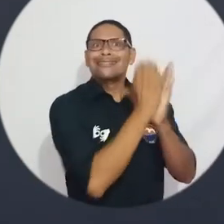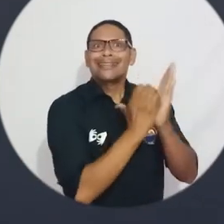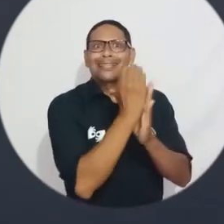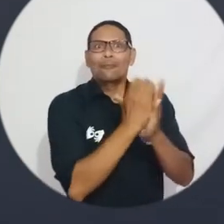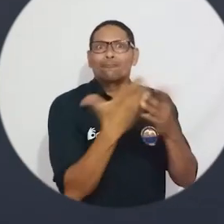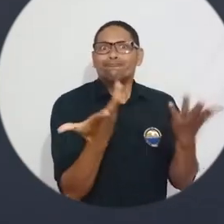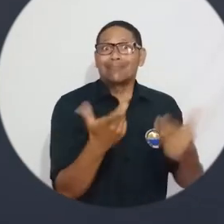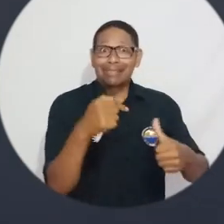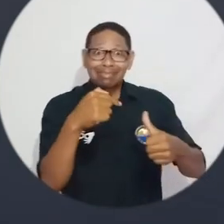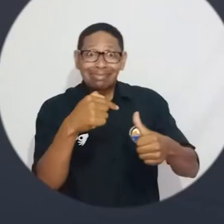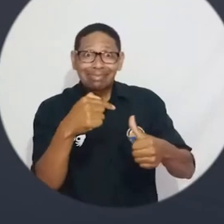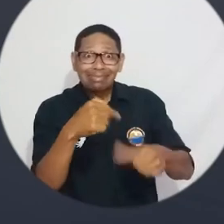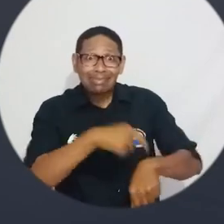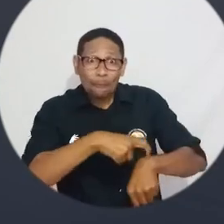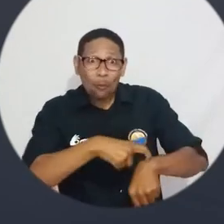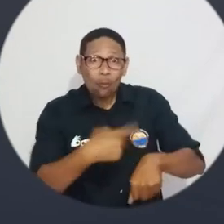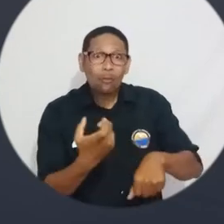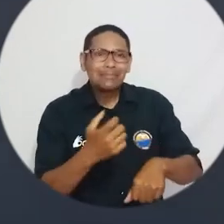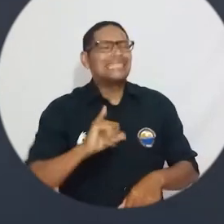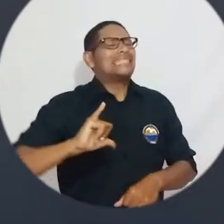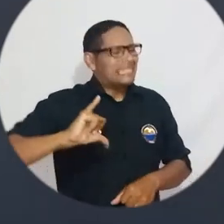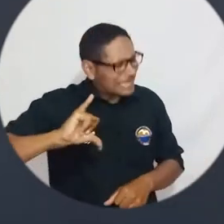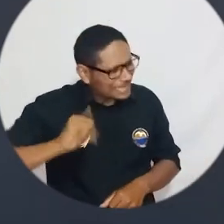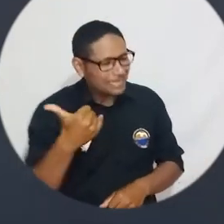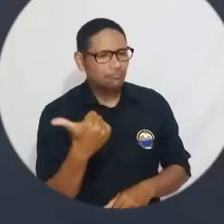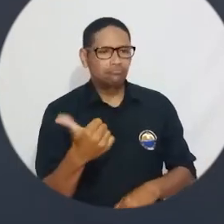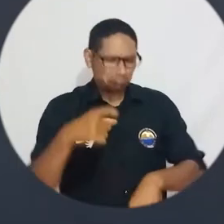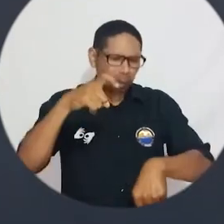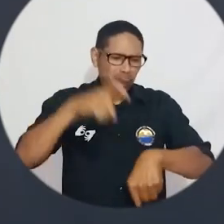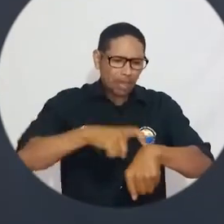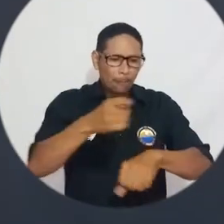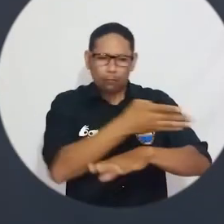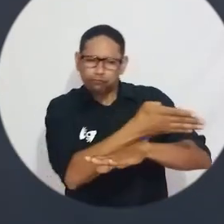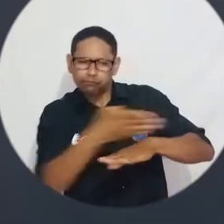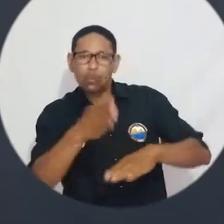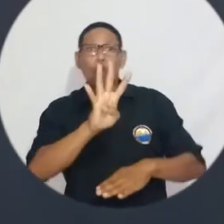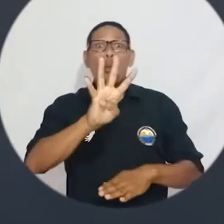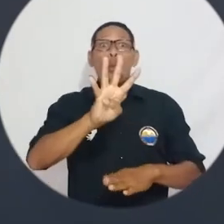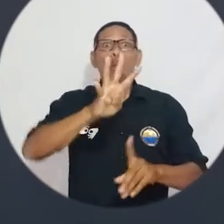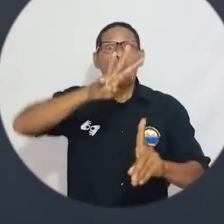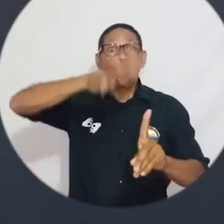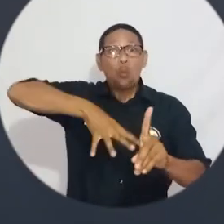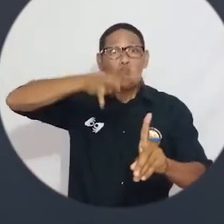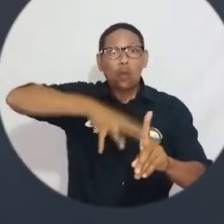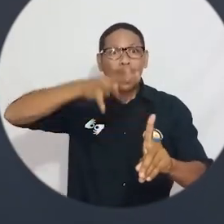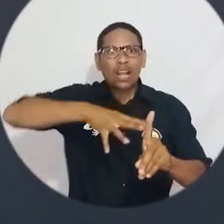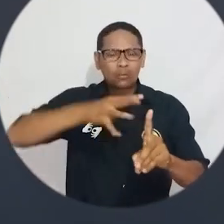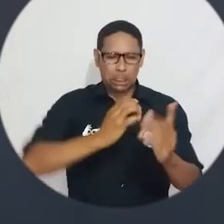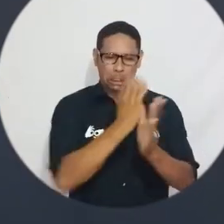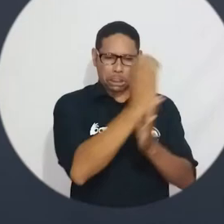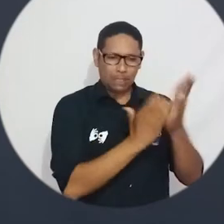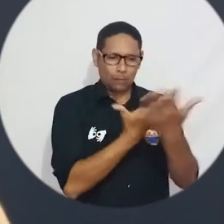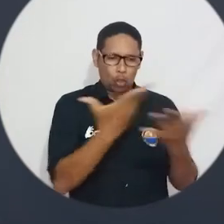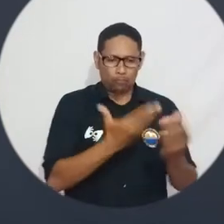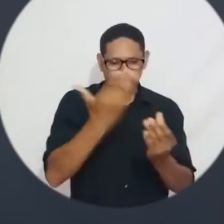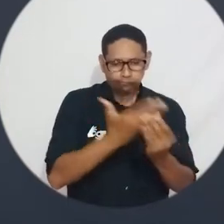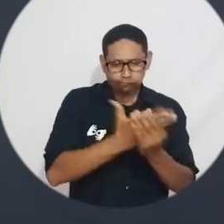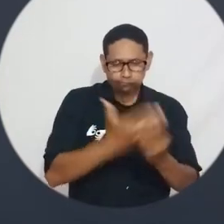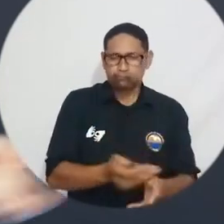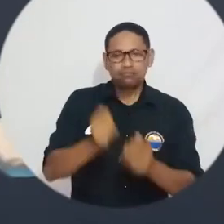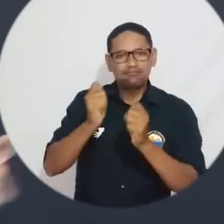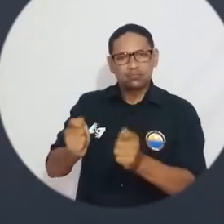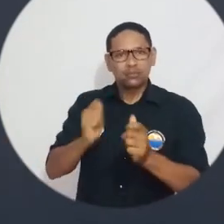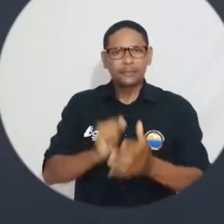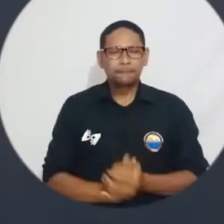tengo los certificados, me dan tiempo? La respuesta es sí. Tendrás un tiempo de 4 meses para tener los